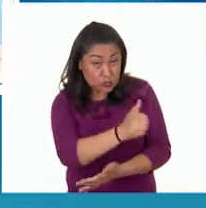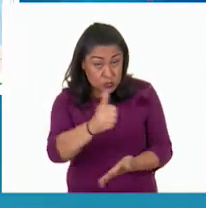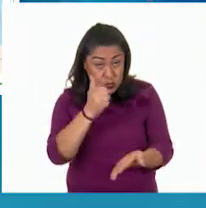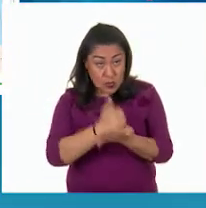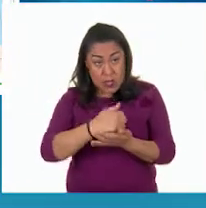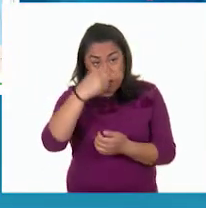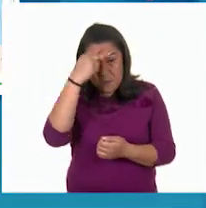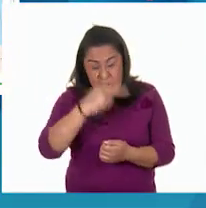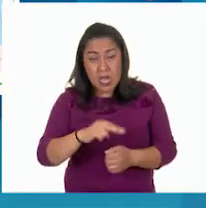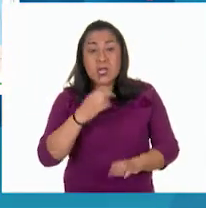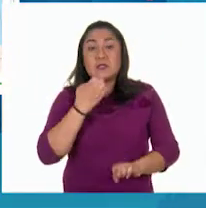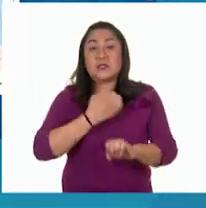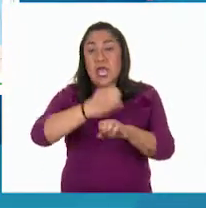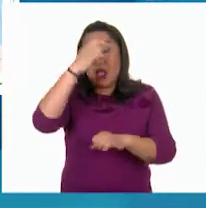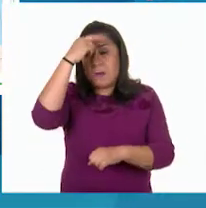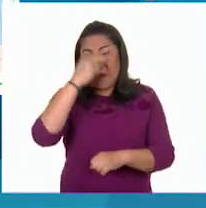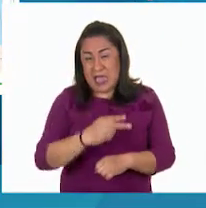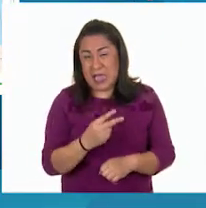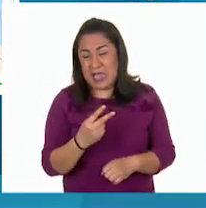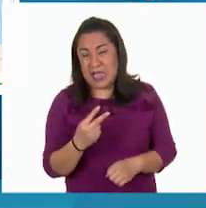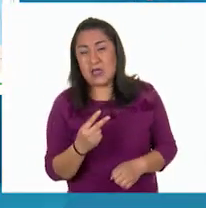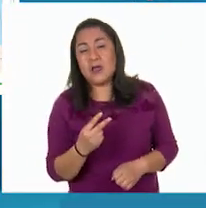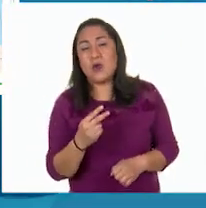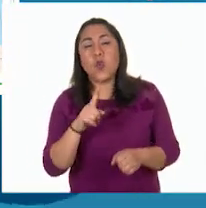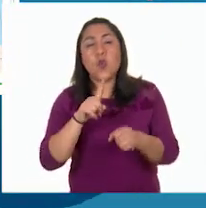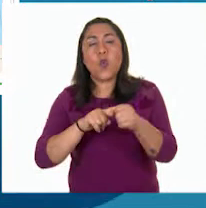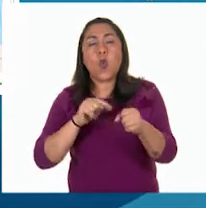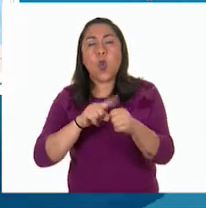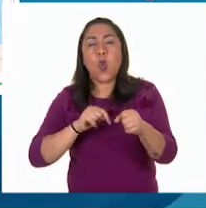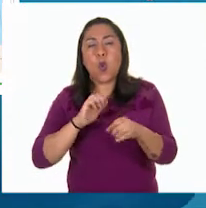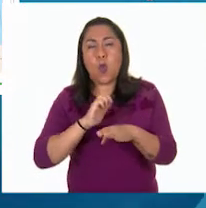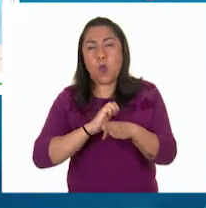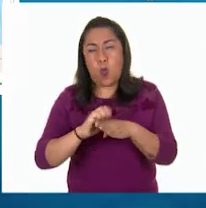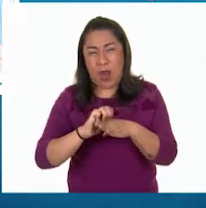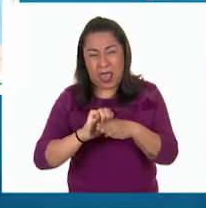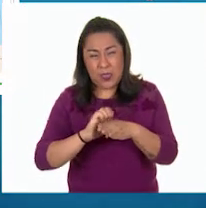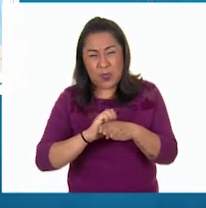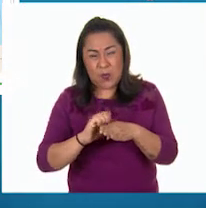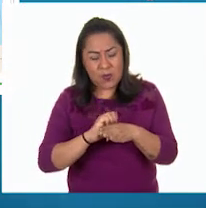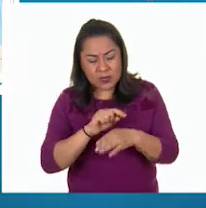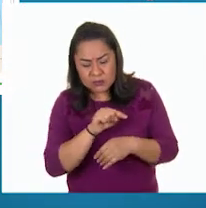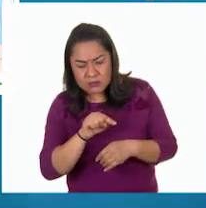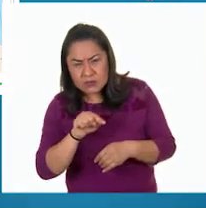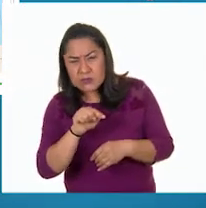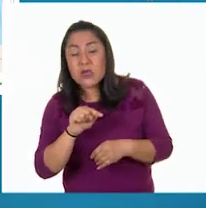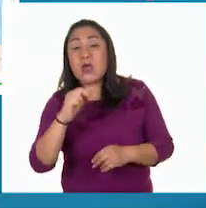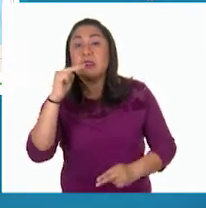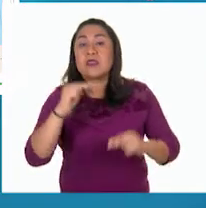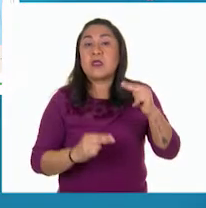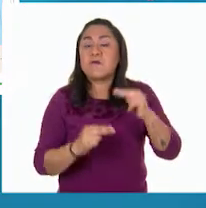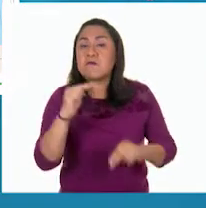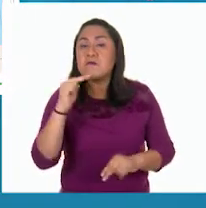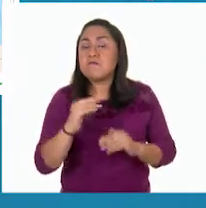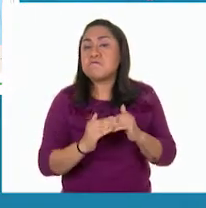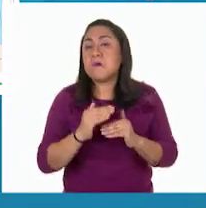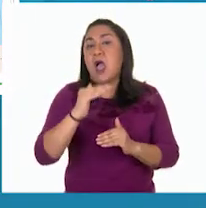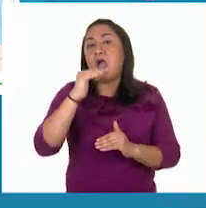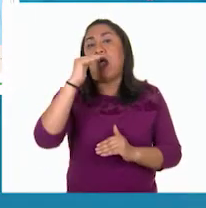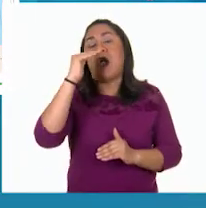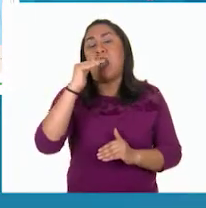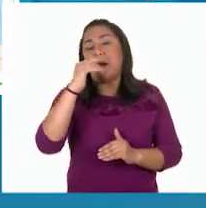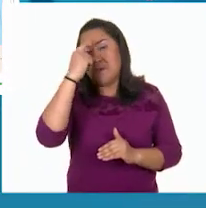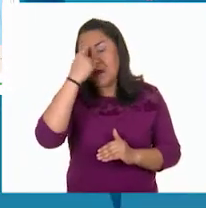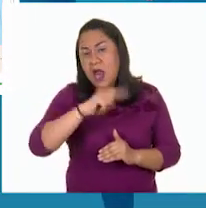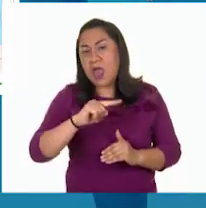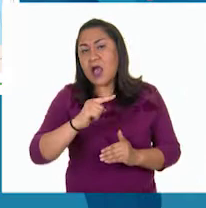y Estado de México, que corresponden al color morado de la simbología, tienen nivel muy alto de participación.